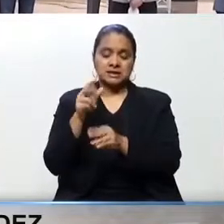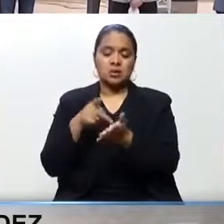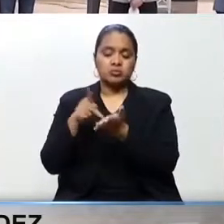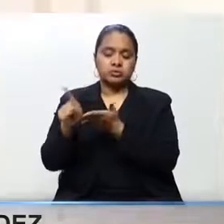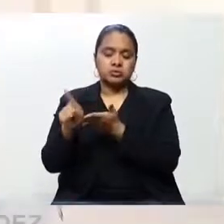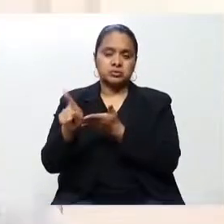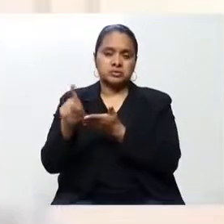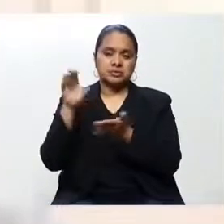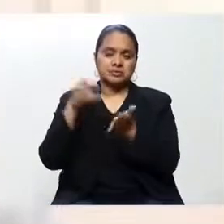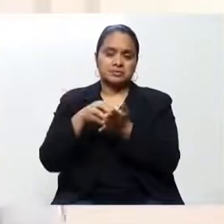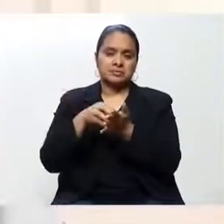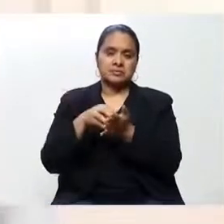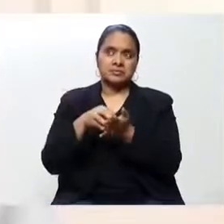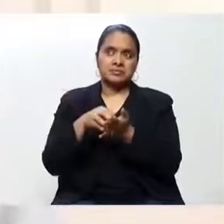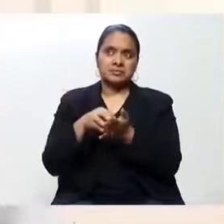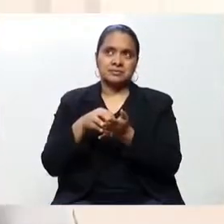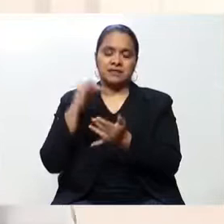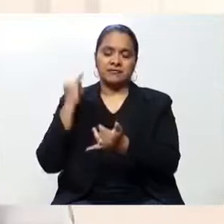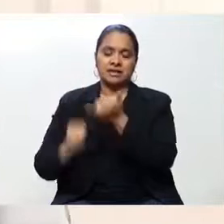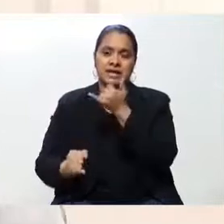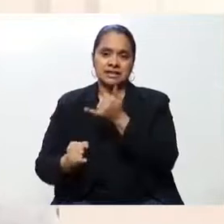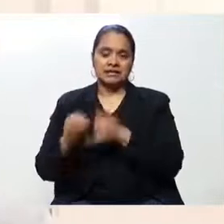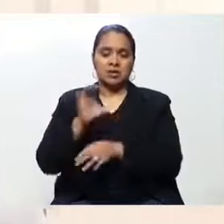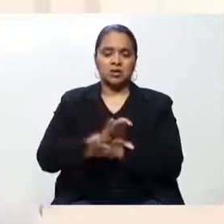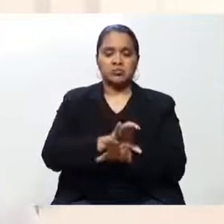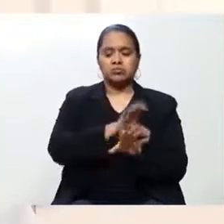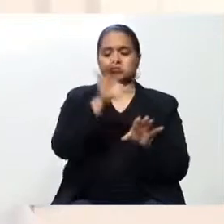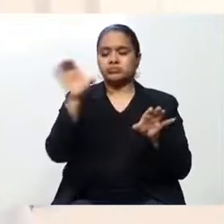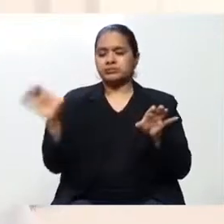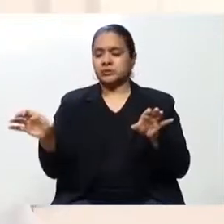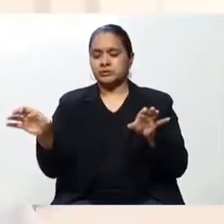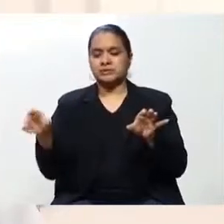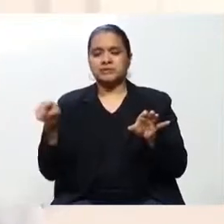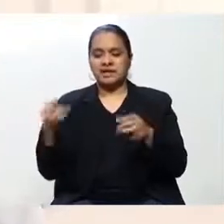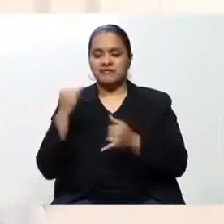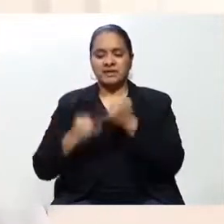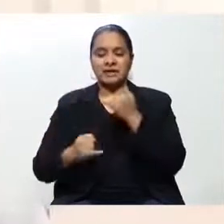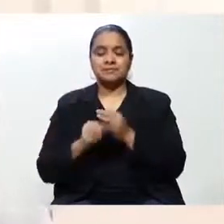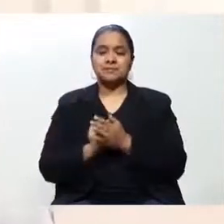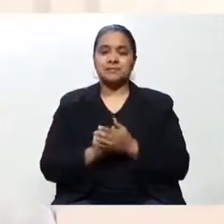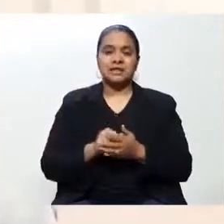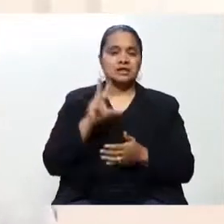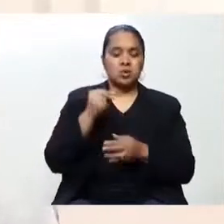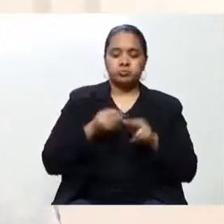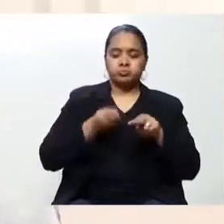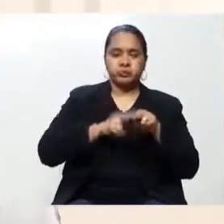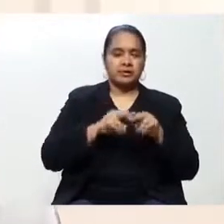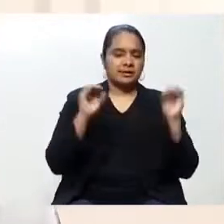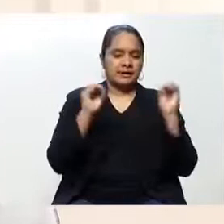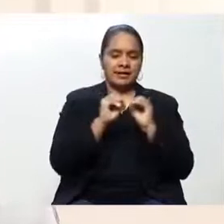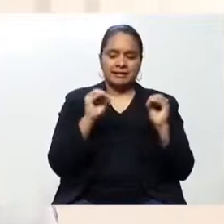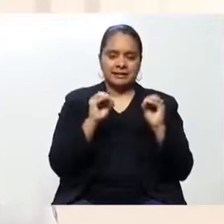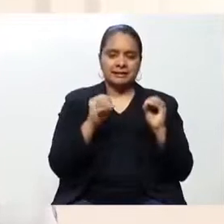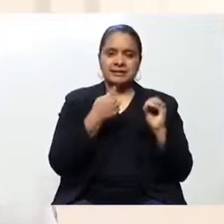capital e intereses pasen al final del crédito sin afectar su récord de edificio y sin costo alguno de comisiones